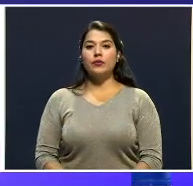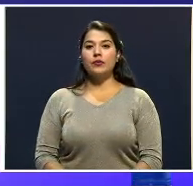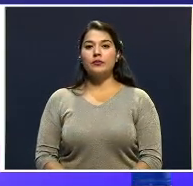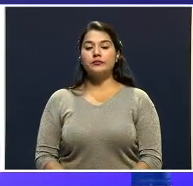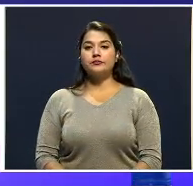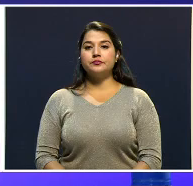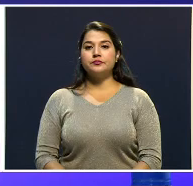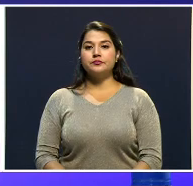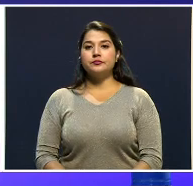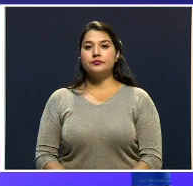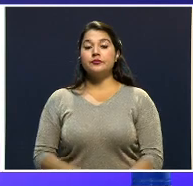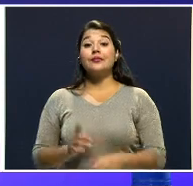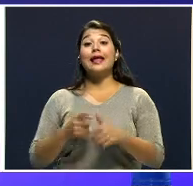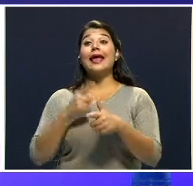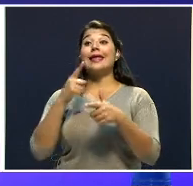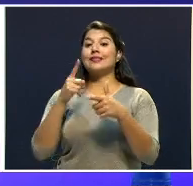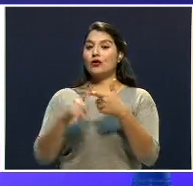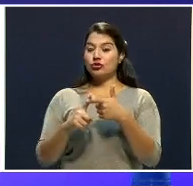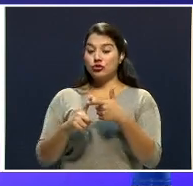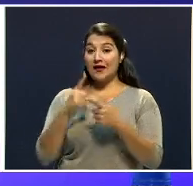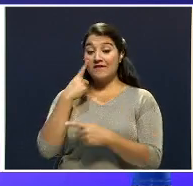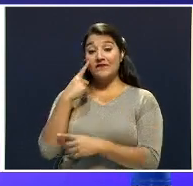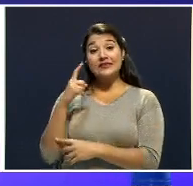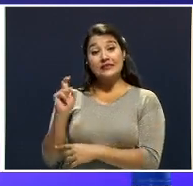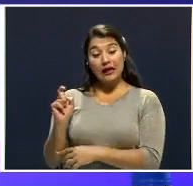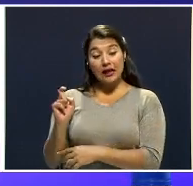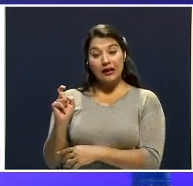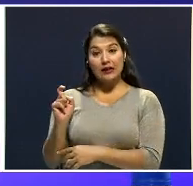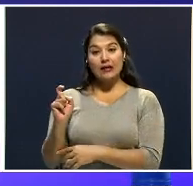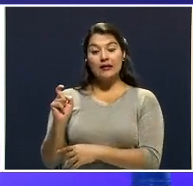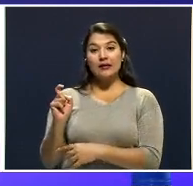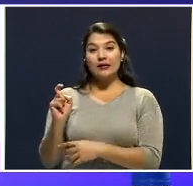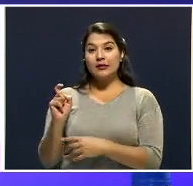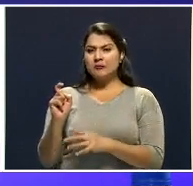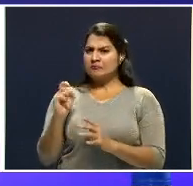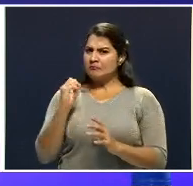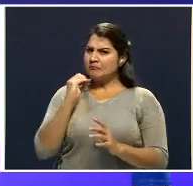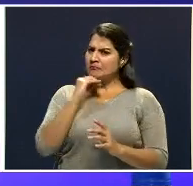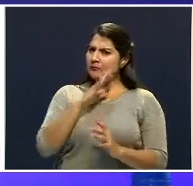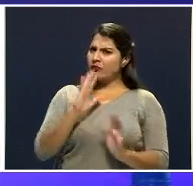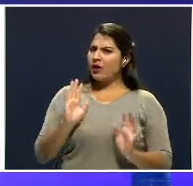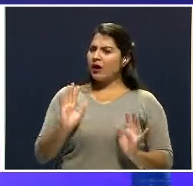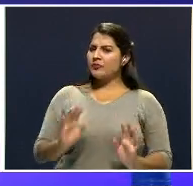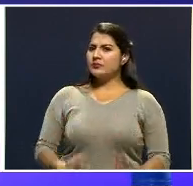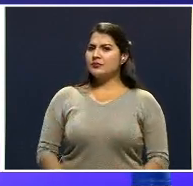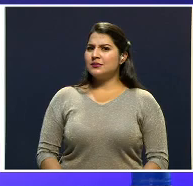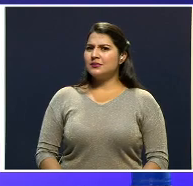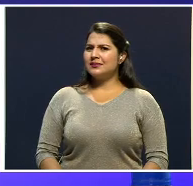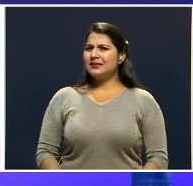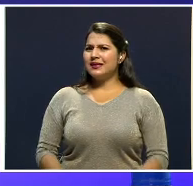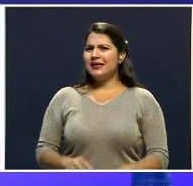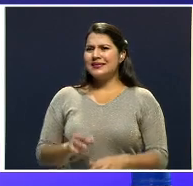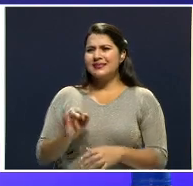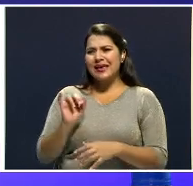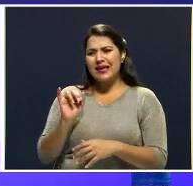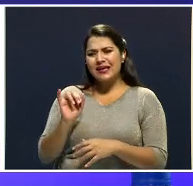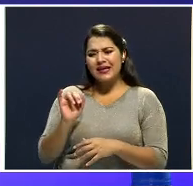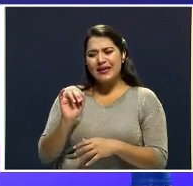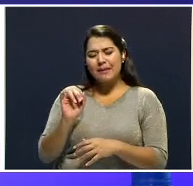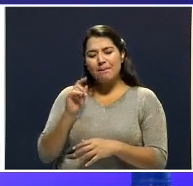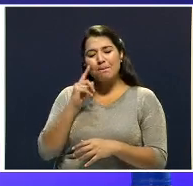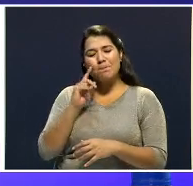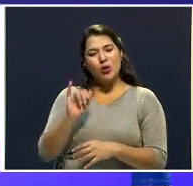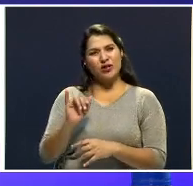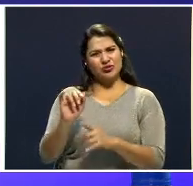la fiscalía, curiosamente, don Ernesto, es que esto es lo que hace este caso singular